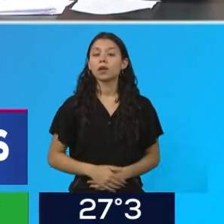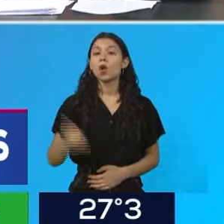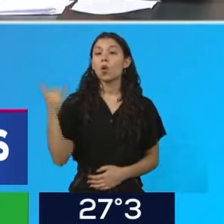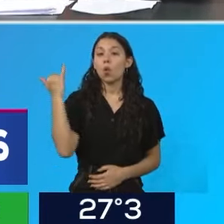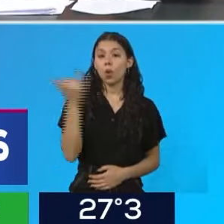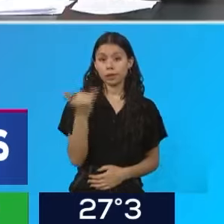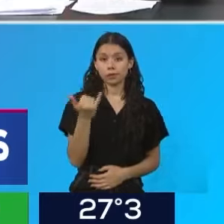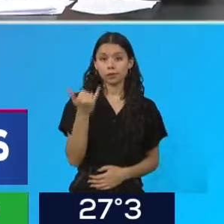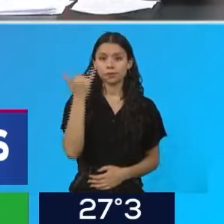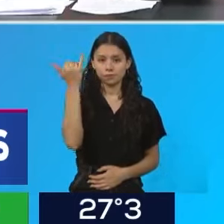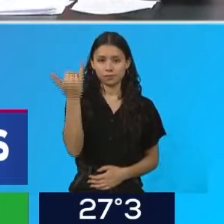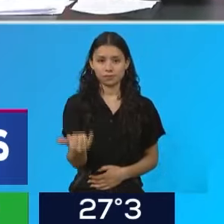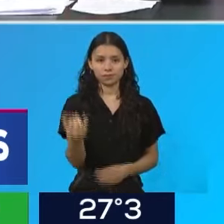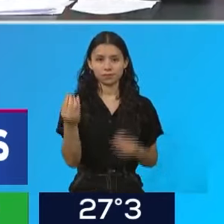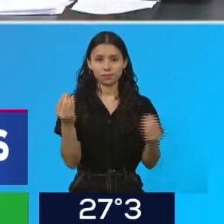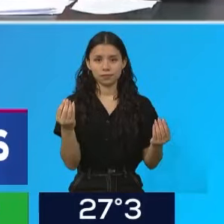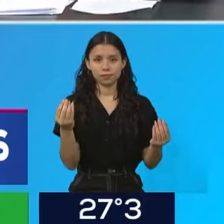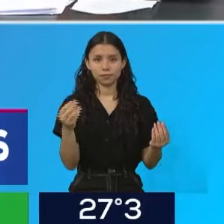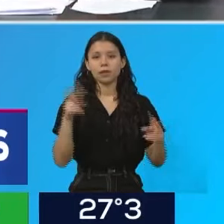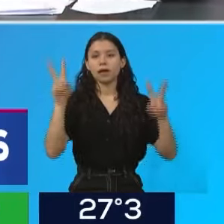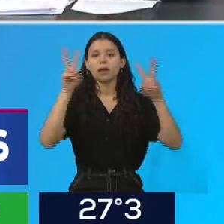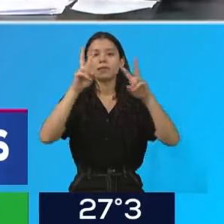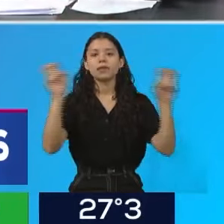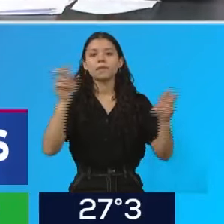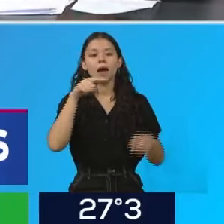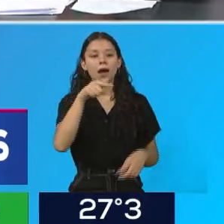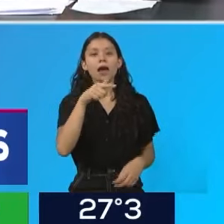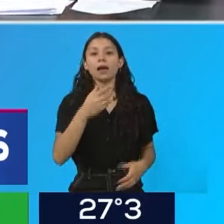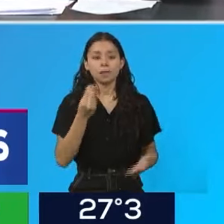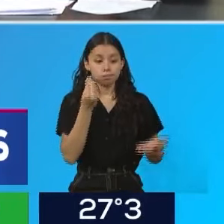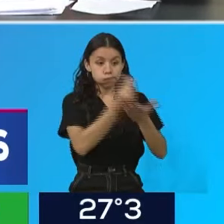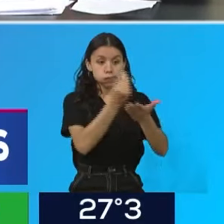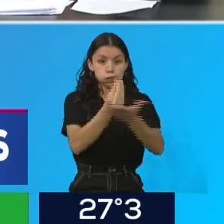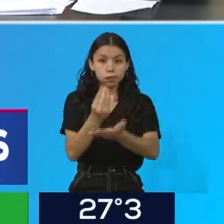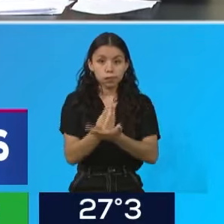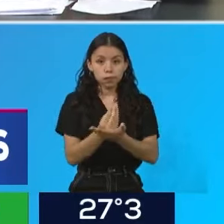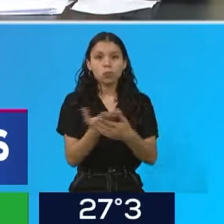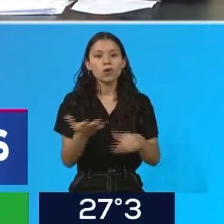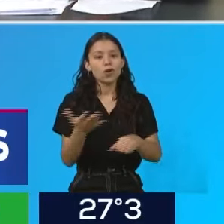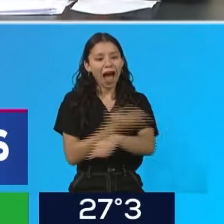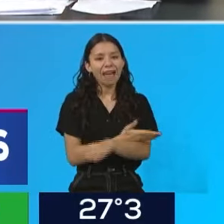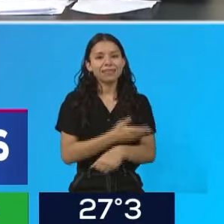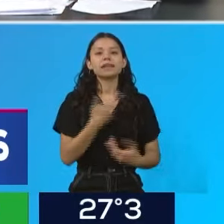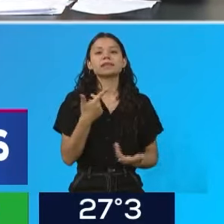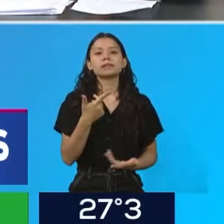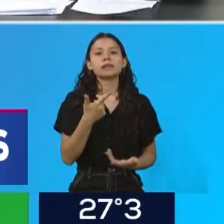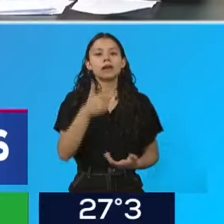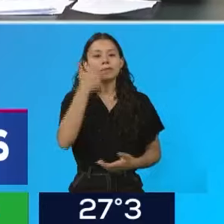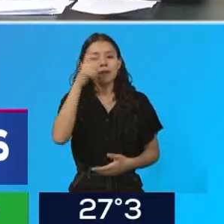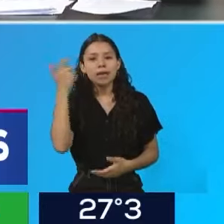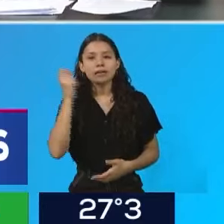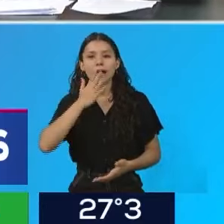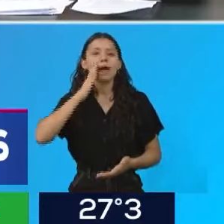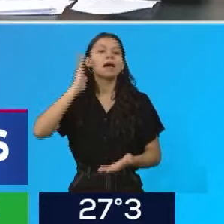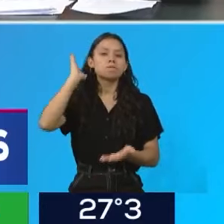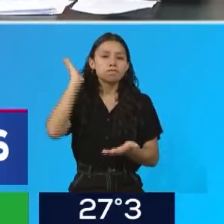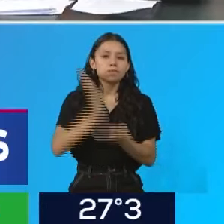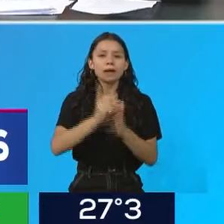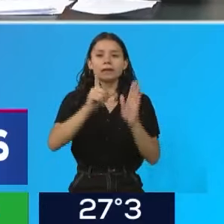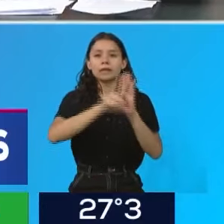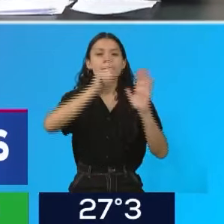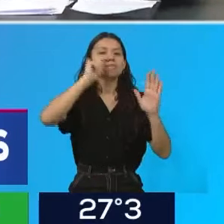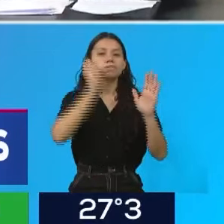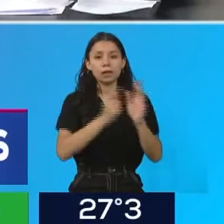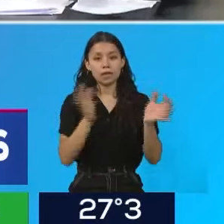finalmente ficha limpia. Fíjense ustedes todos los temas que están en discusión. La ficha limpia no le permitiría, por ejemplo, a Cristina